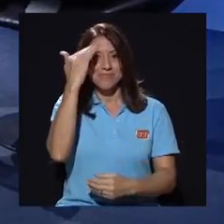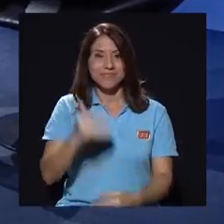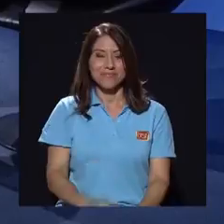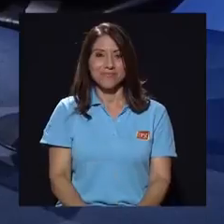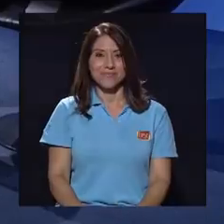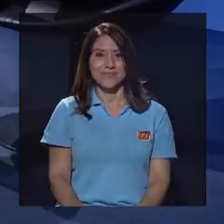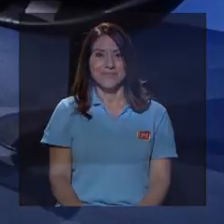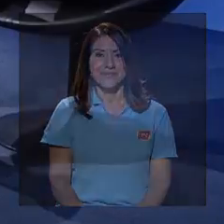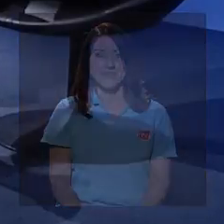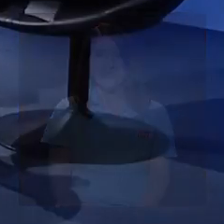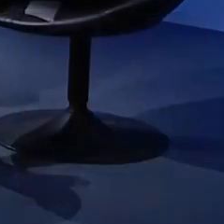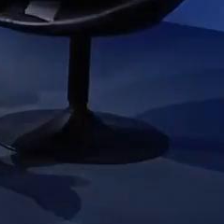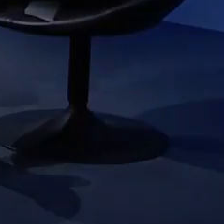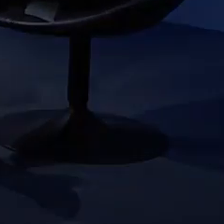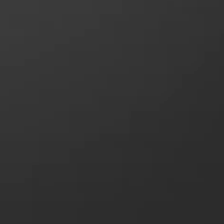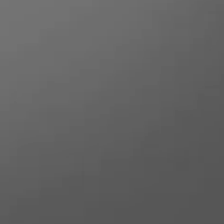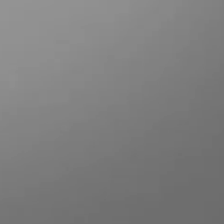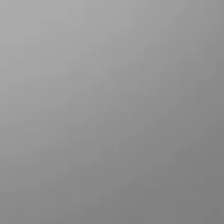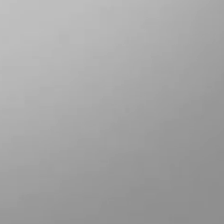ciudadanía también las conozca.